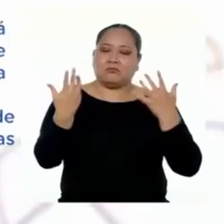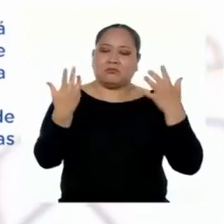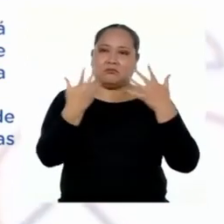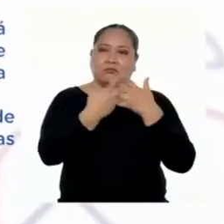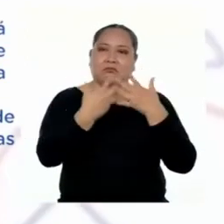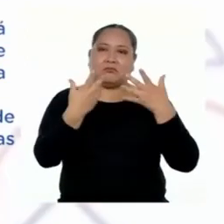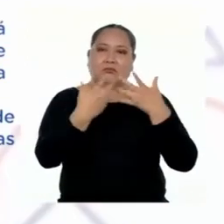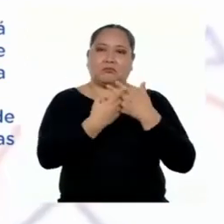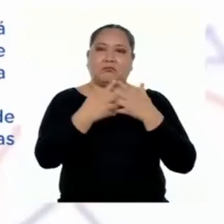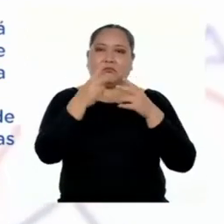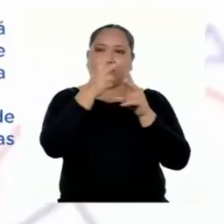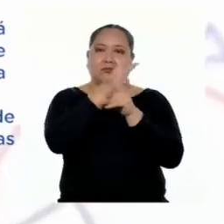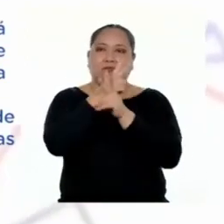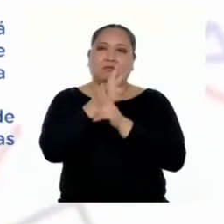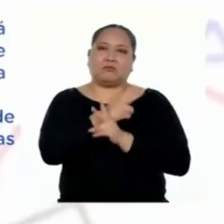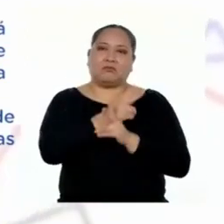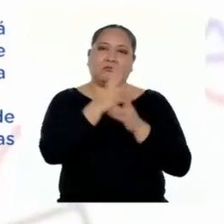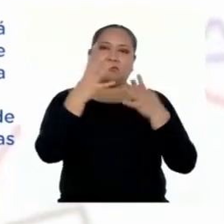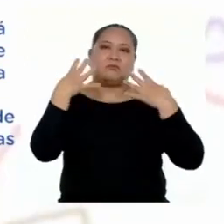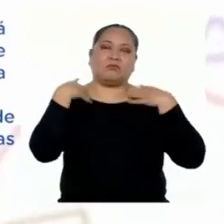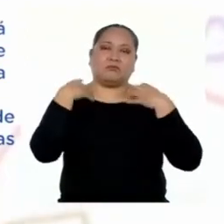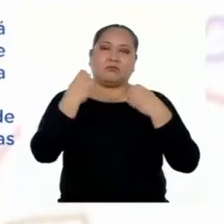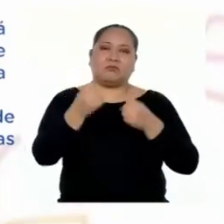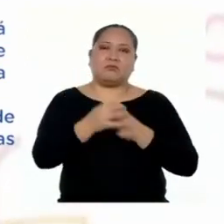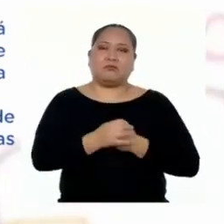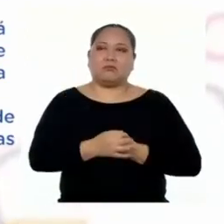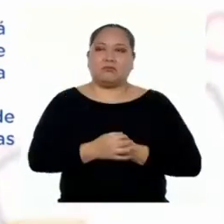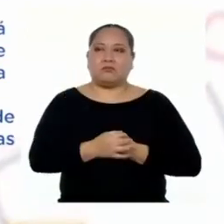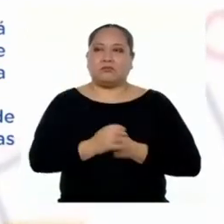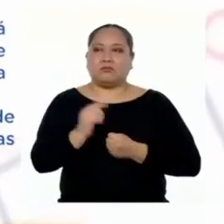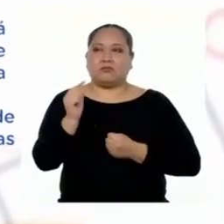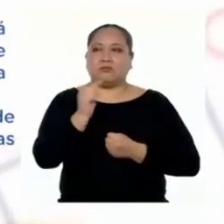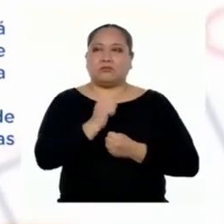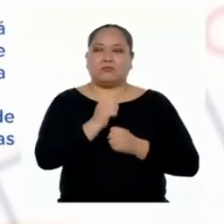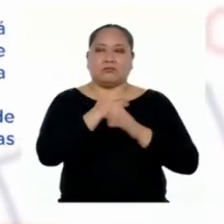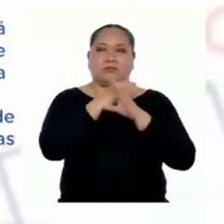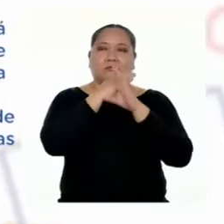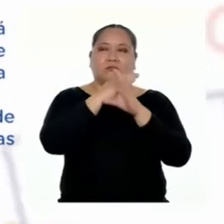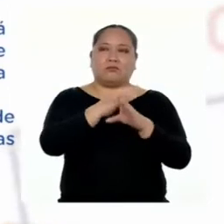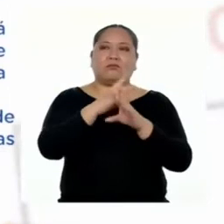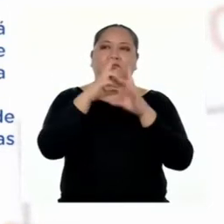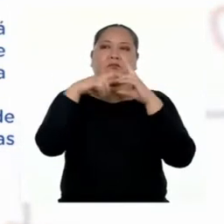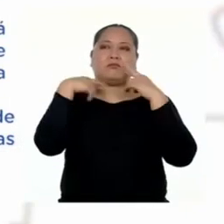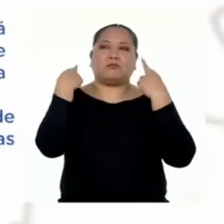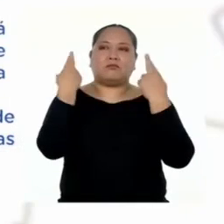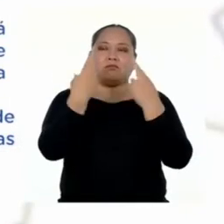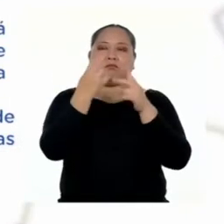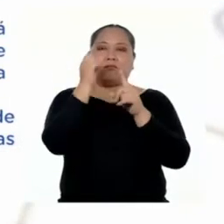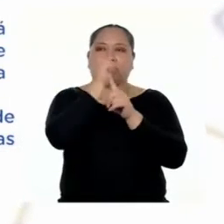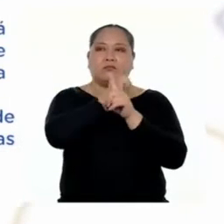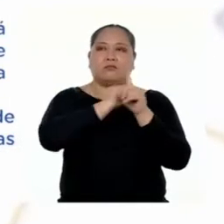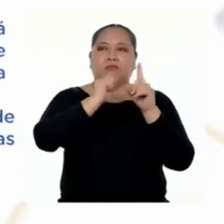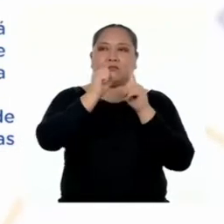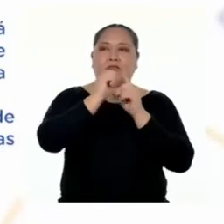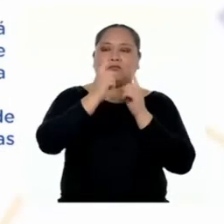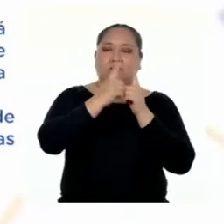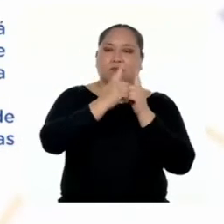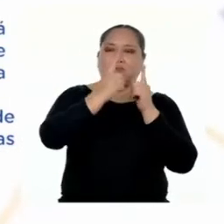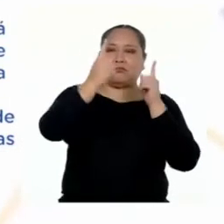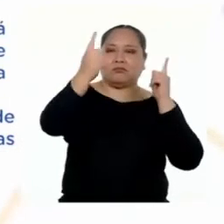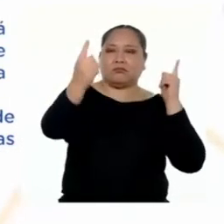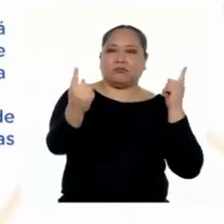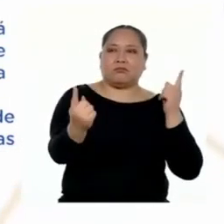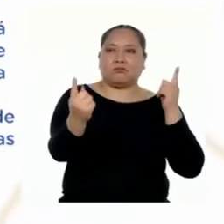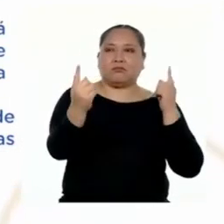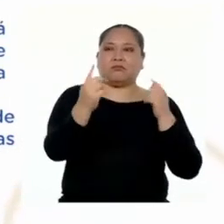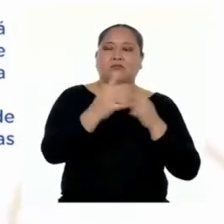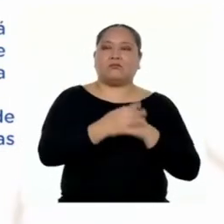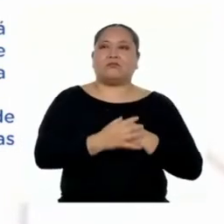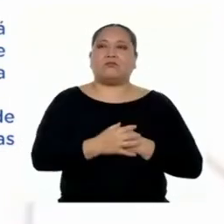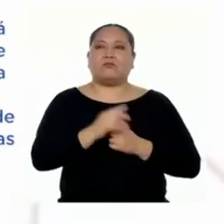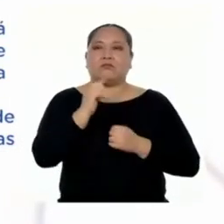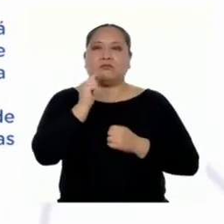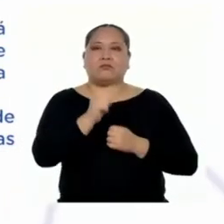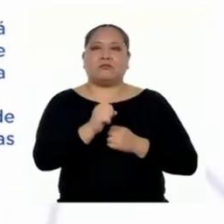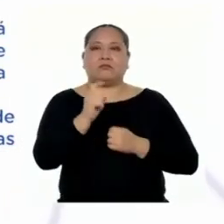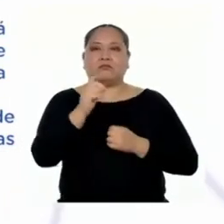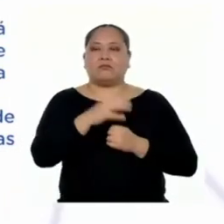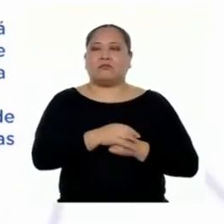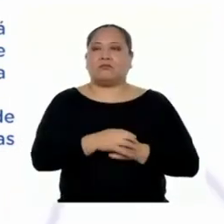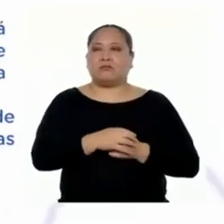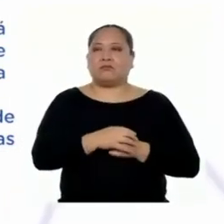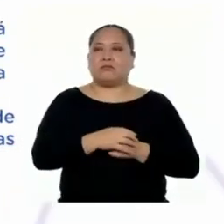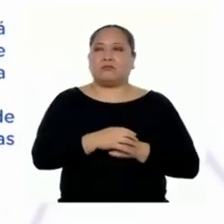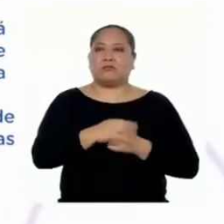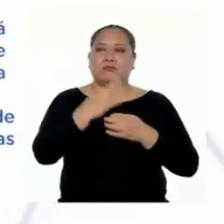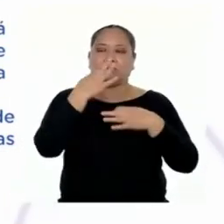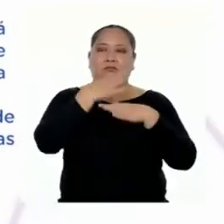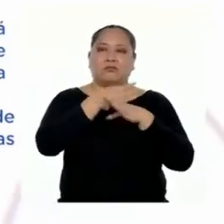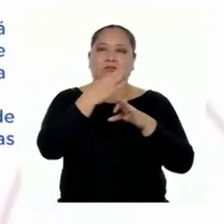relacionadas con el cuidado de la salud. Las de evitar reuniones sociales y mantener distanciamiento social tienen que ver